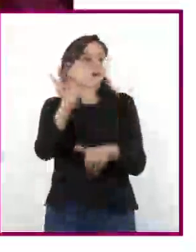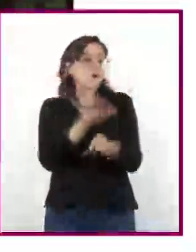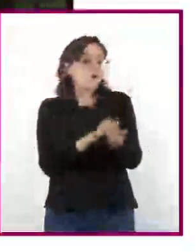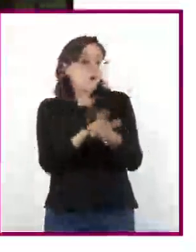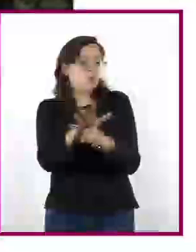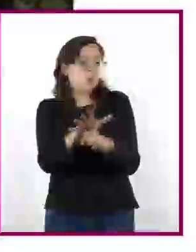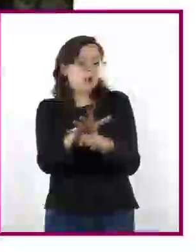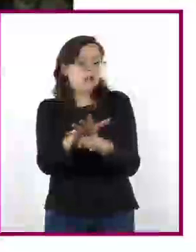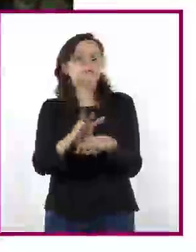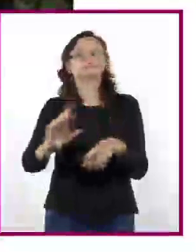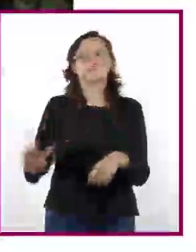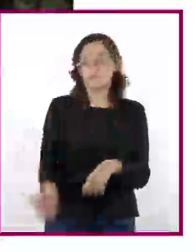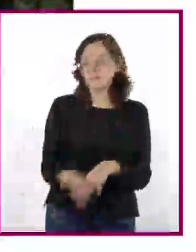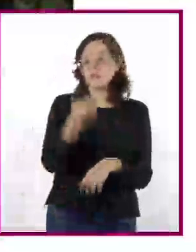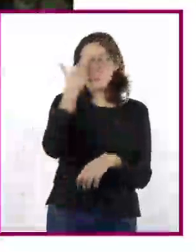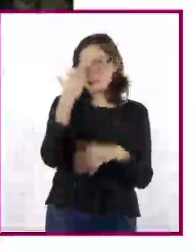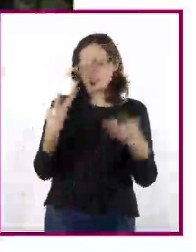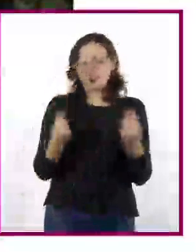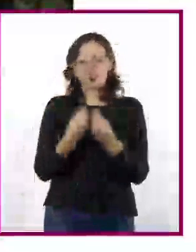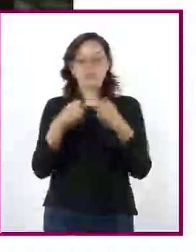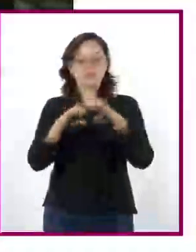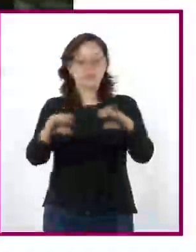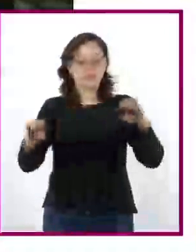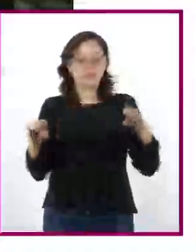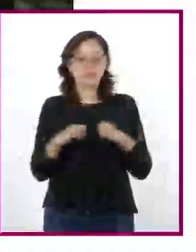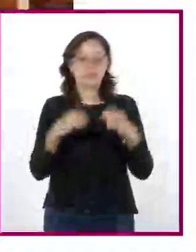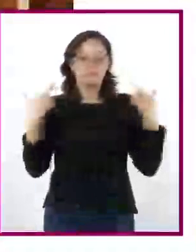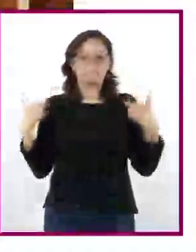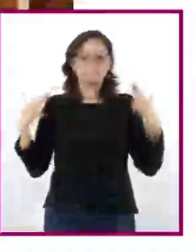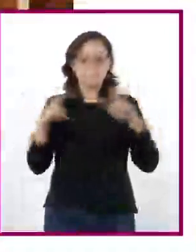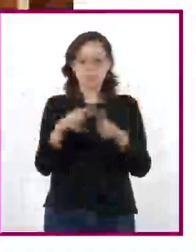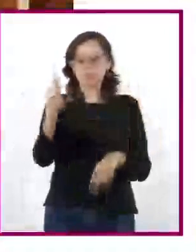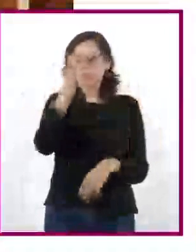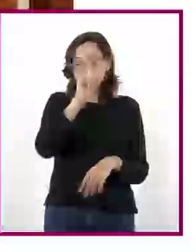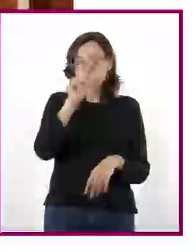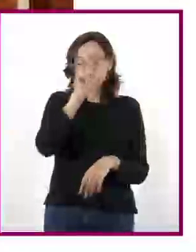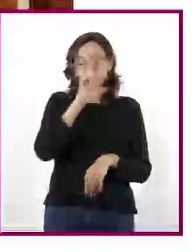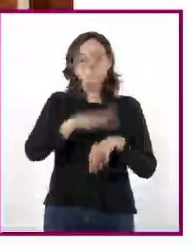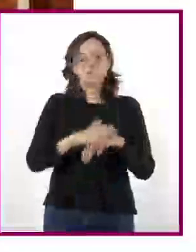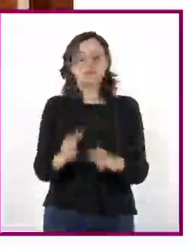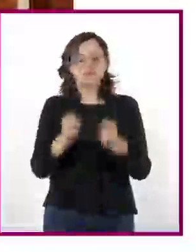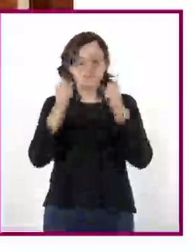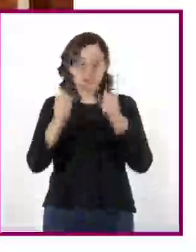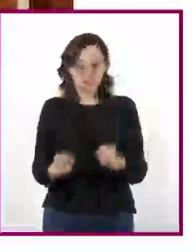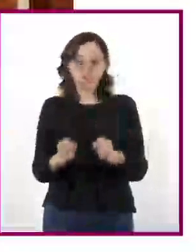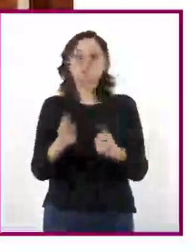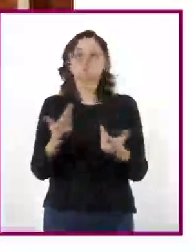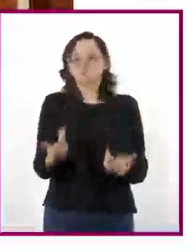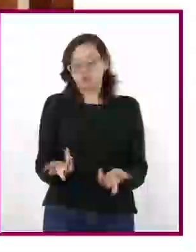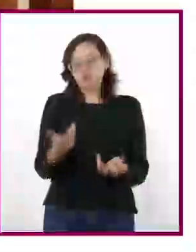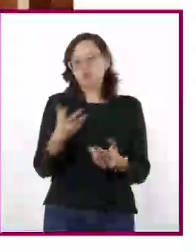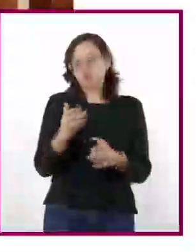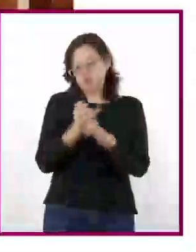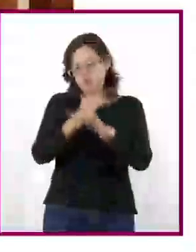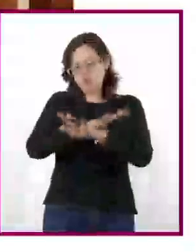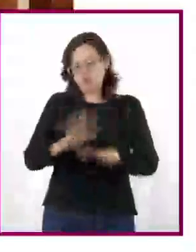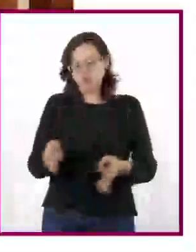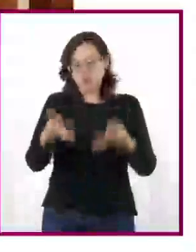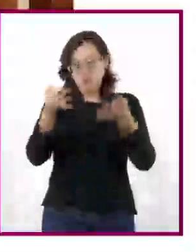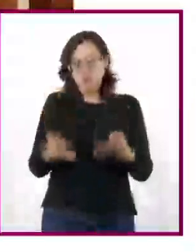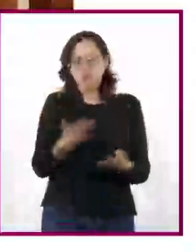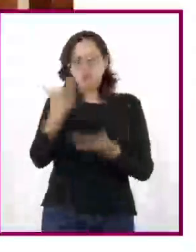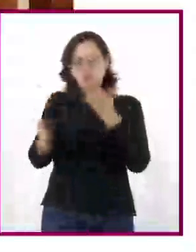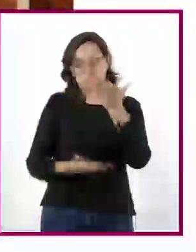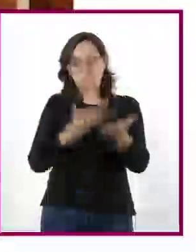estudio de casa? Recuerden hacerlo en equipo y con la guía de un profesor. Así aseguramos que el estudio funcione y que las soluciones que